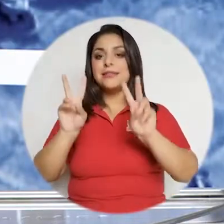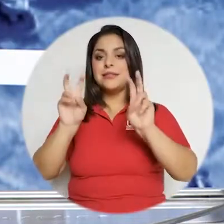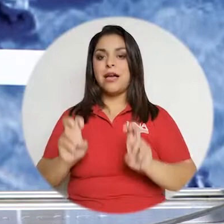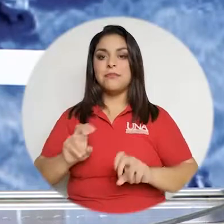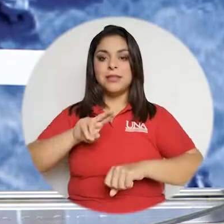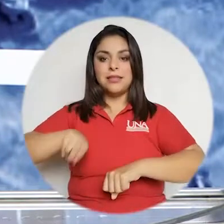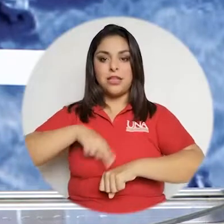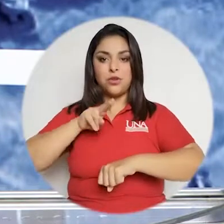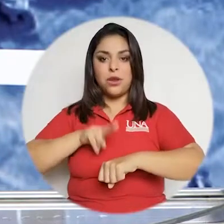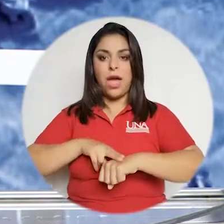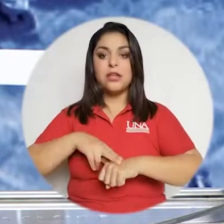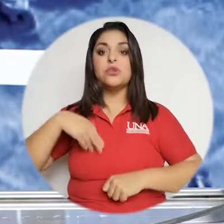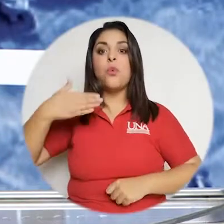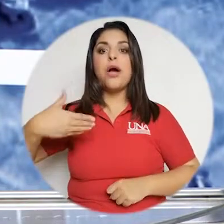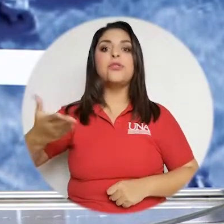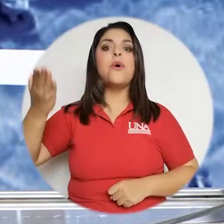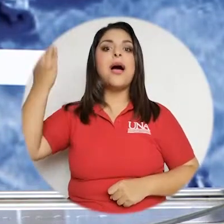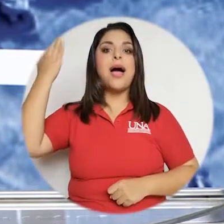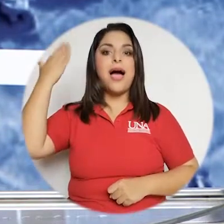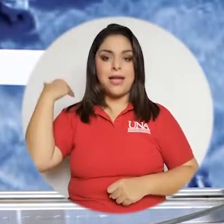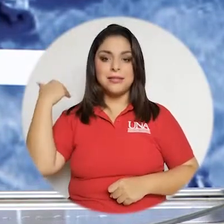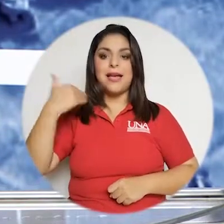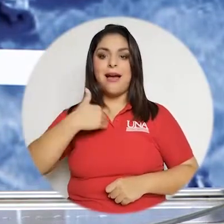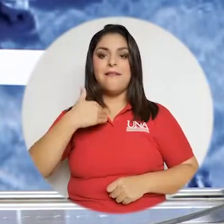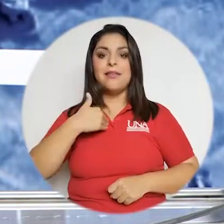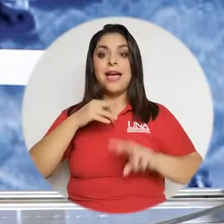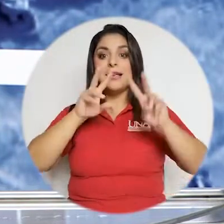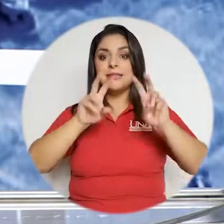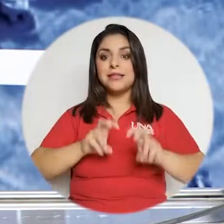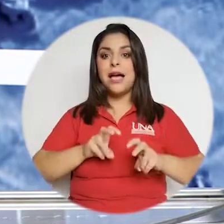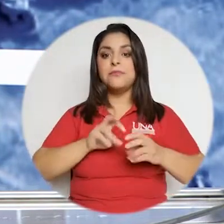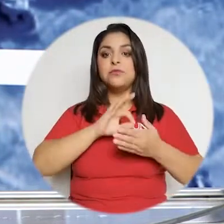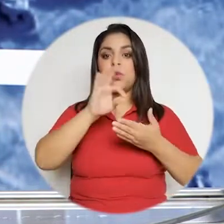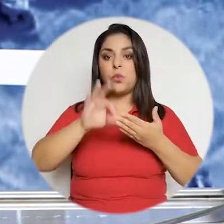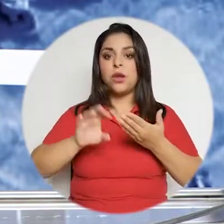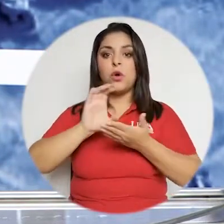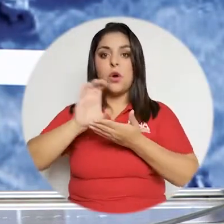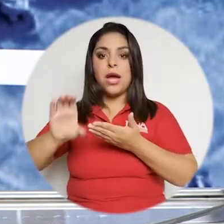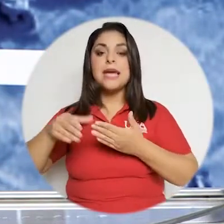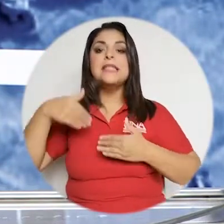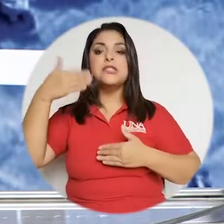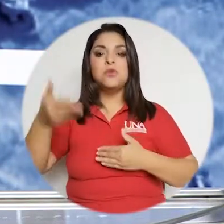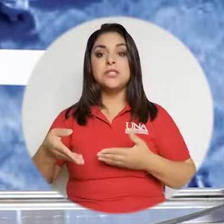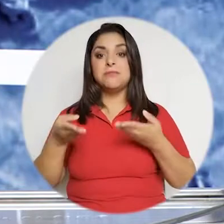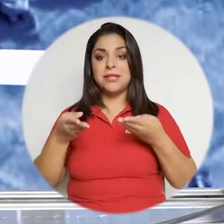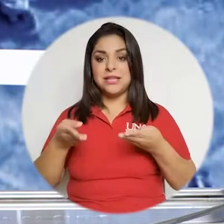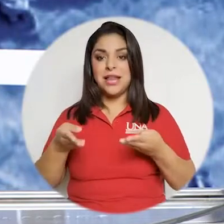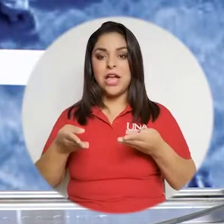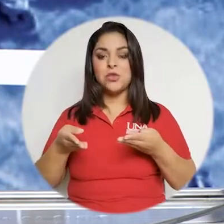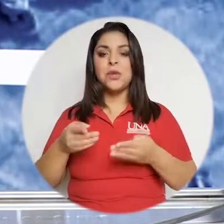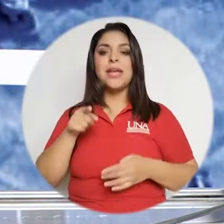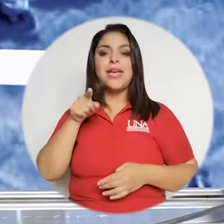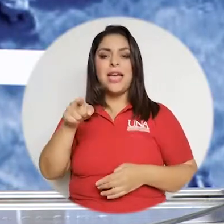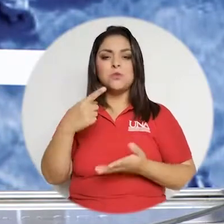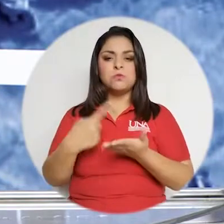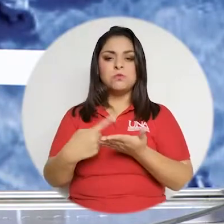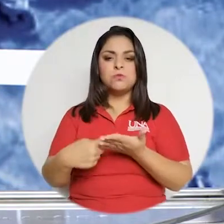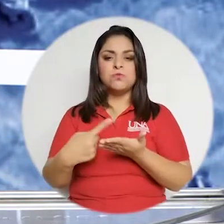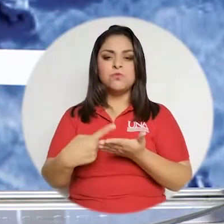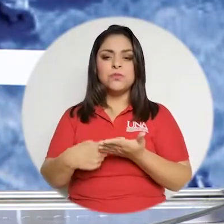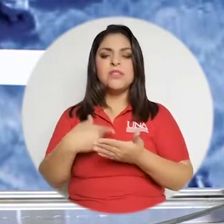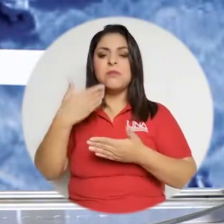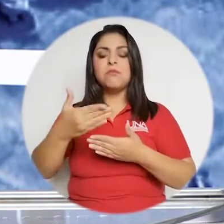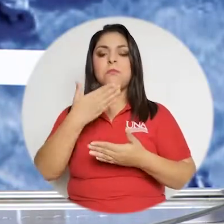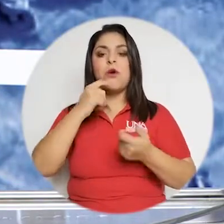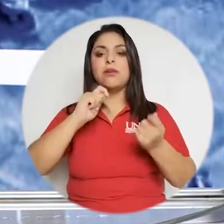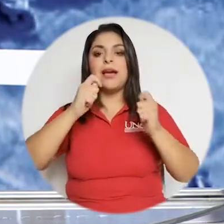mucho reflejadas en las pruebas nacionales, inicialmente cuando existían las pruebas de primaria y secundaria y luego las pruebas de bachillerato, que